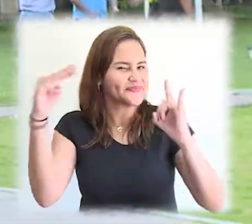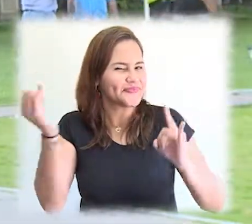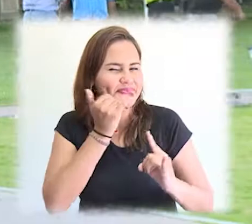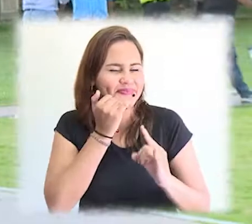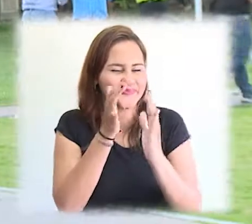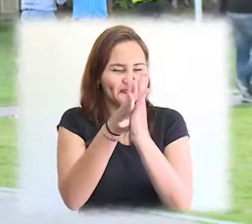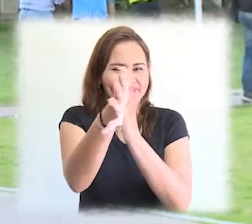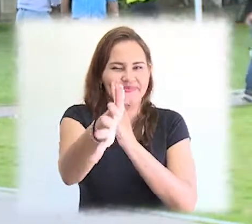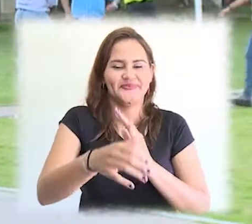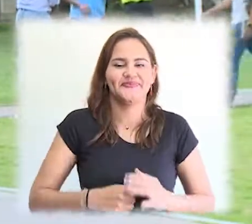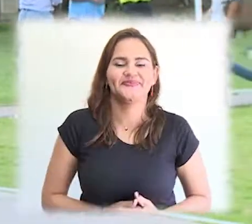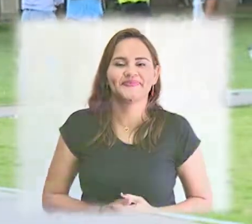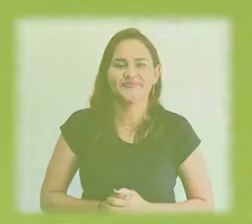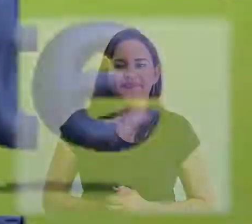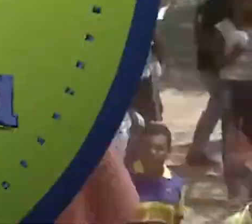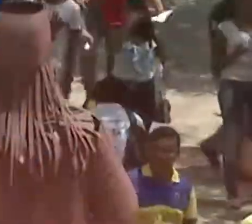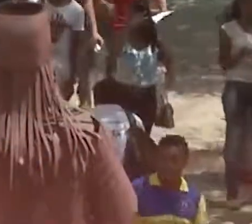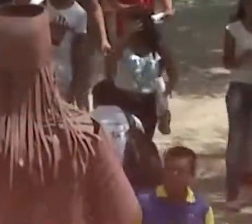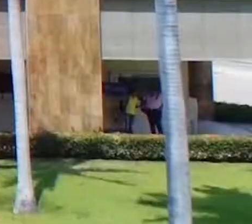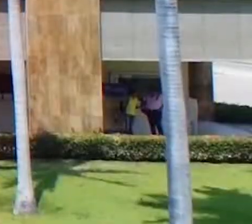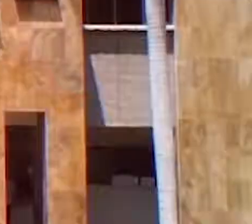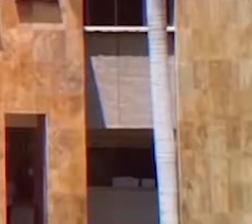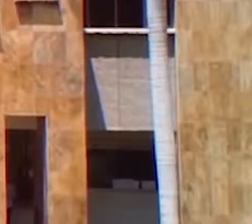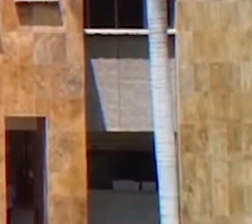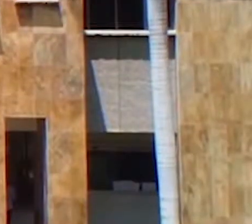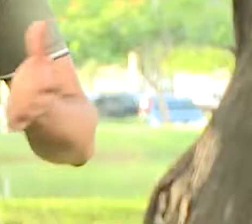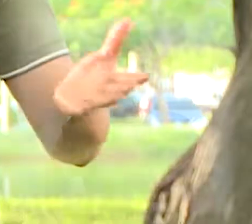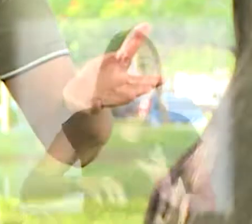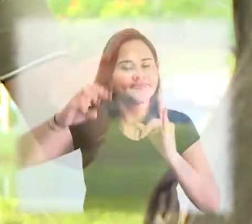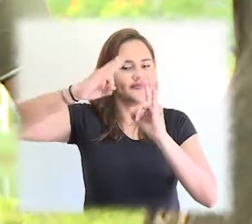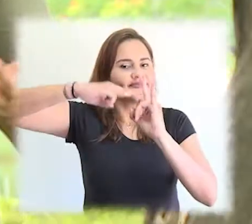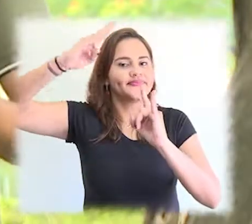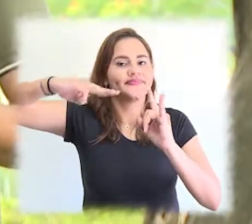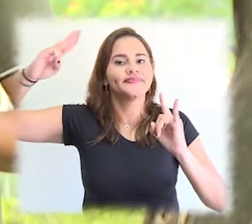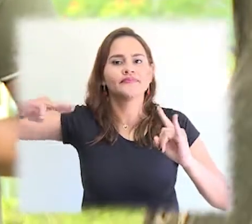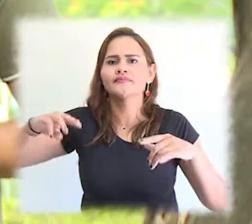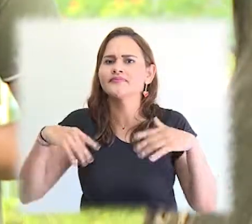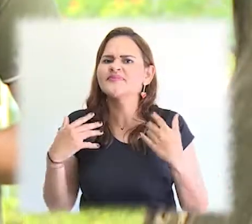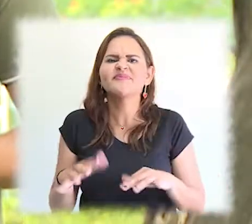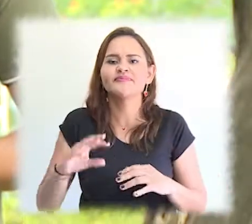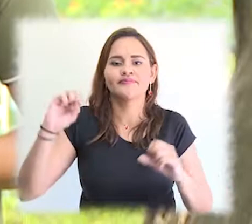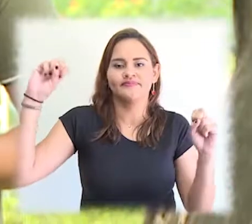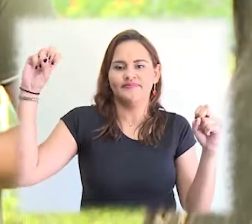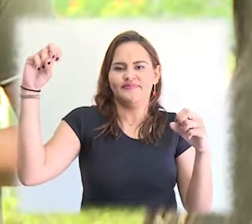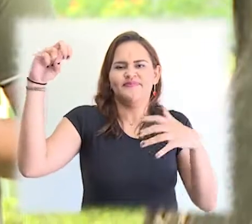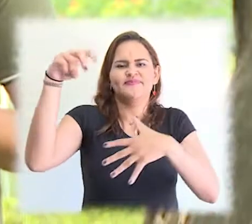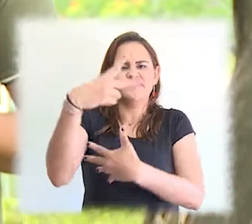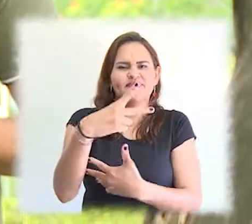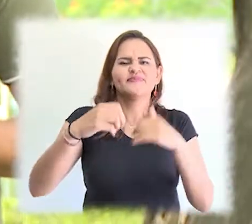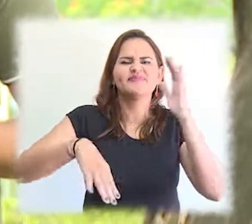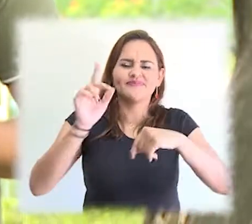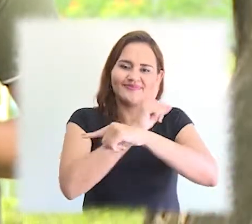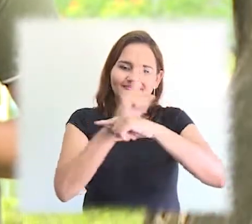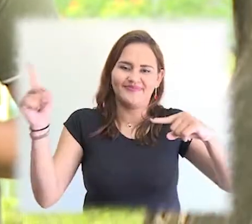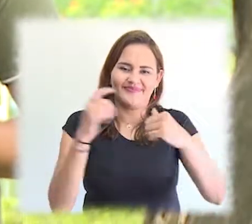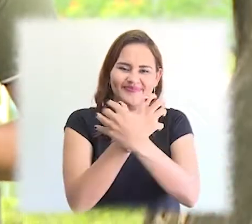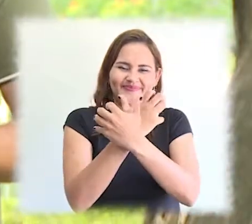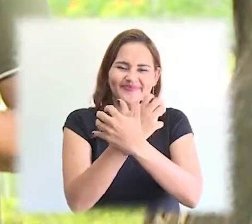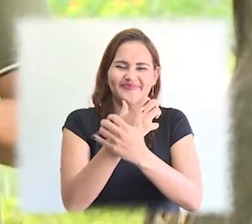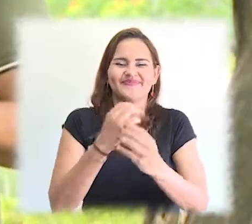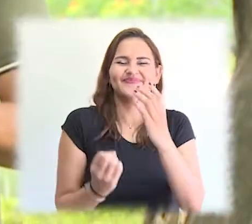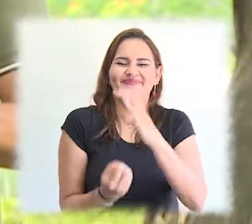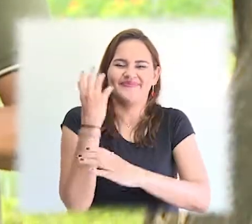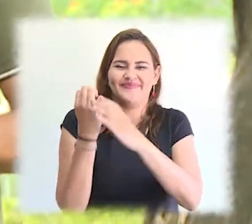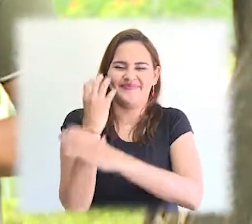noticia en la Universidad del Magdalena La Universidad del Magdalena realizó la séptima versión de la Semana de la